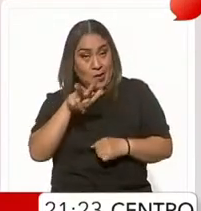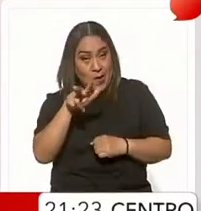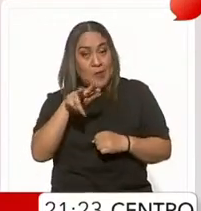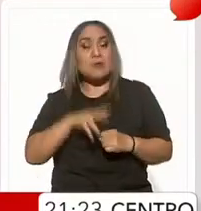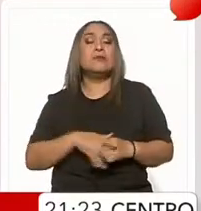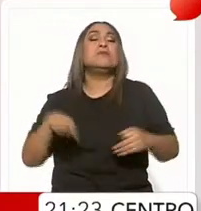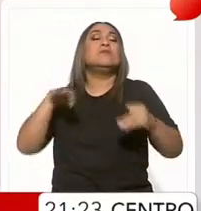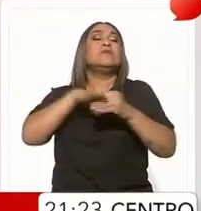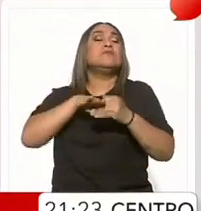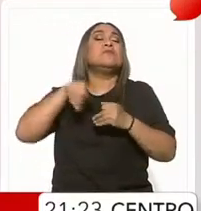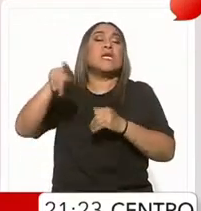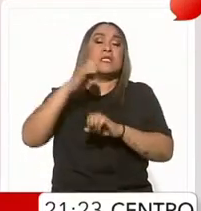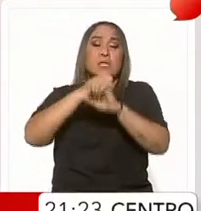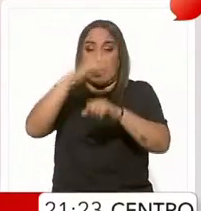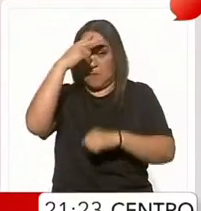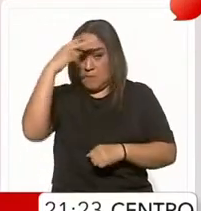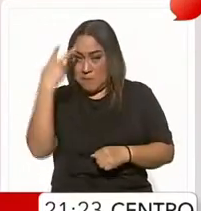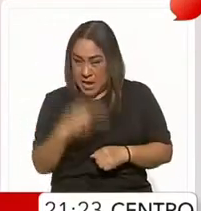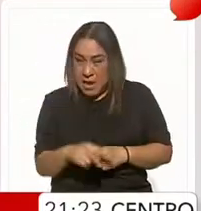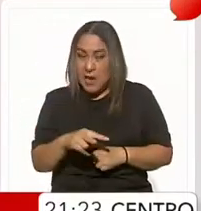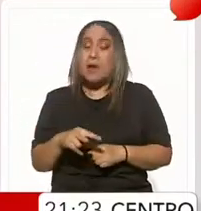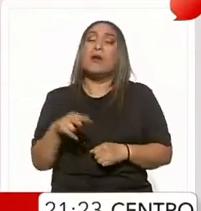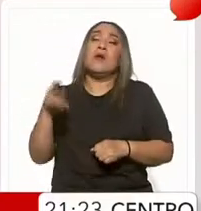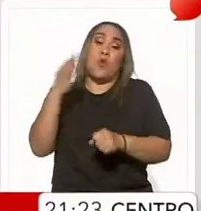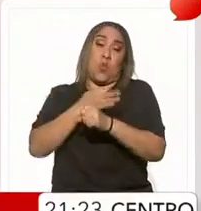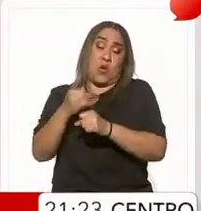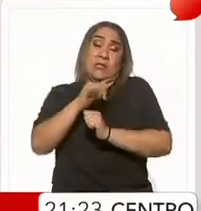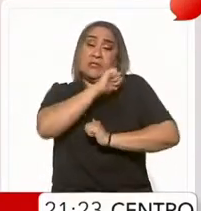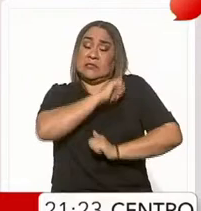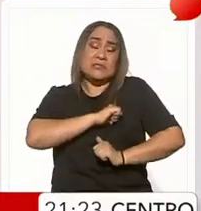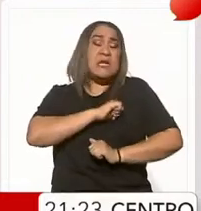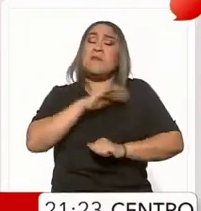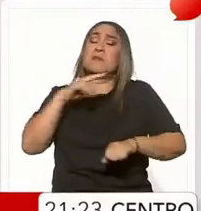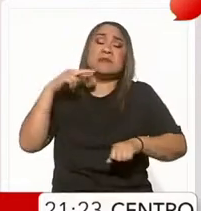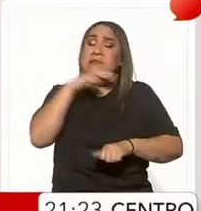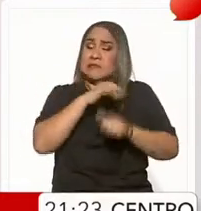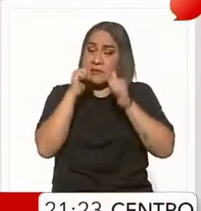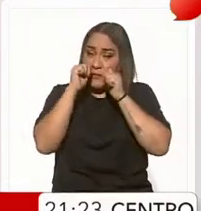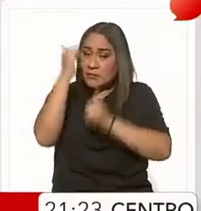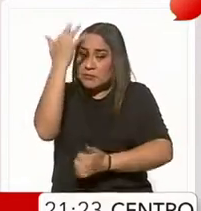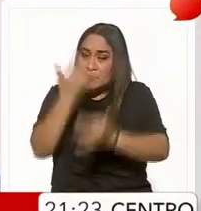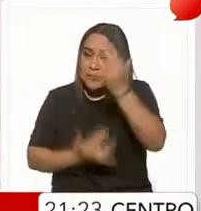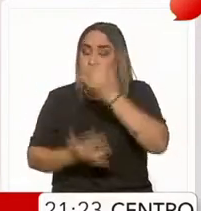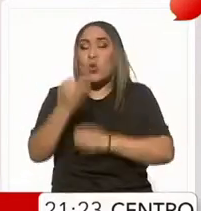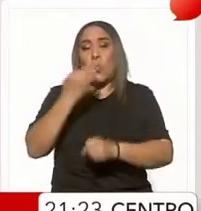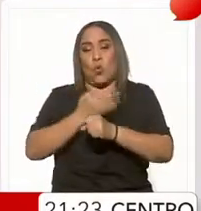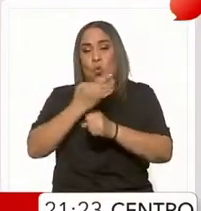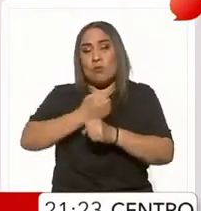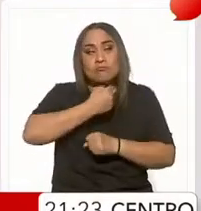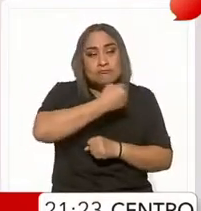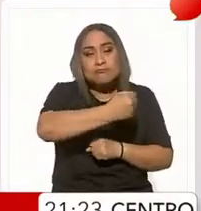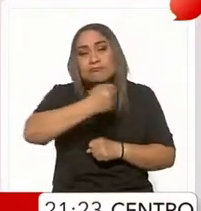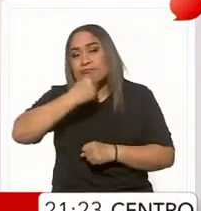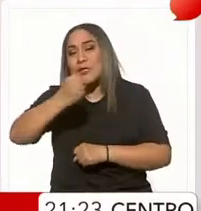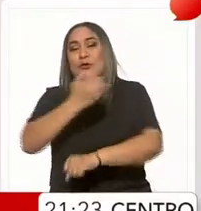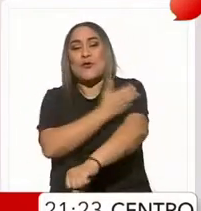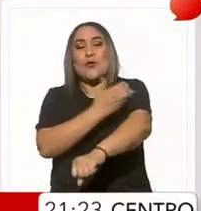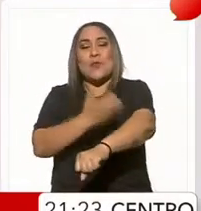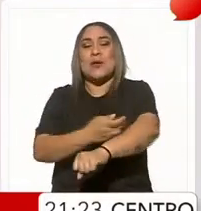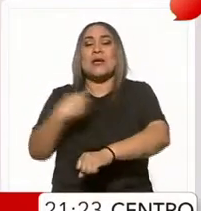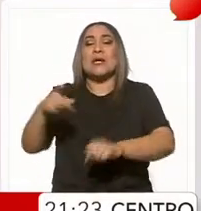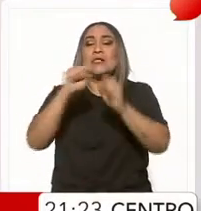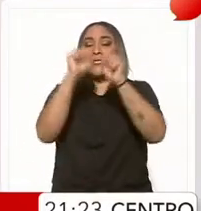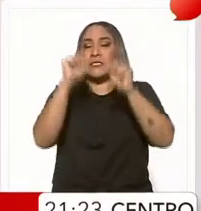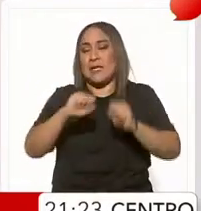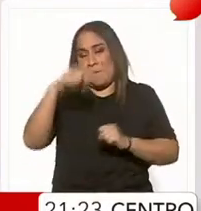ubican en Estado de México, donde las autoridades refuerzan el combate a las llamas. El reporte de nuestros compañeros del Sistema Mexiquense de Medios